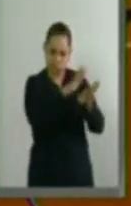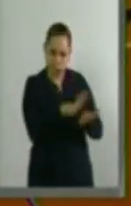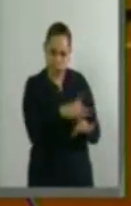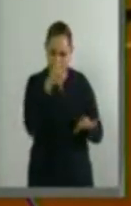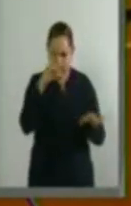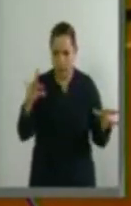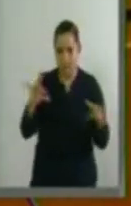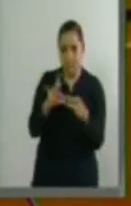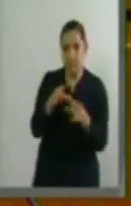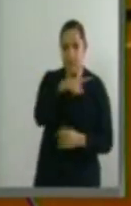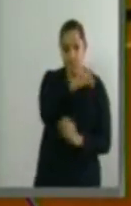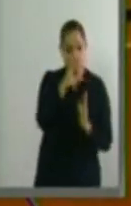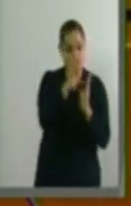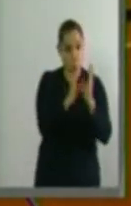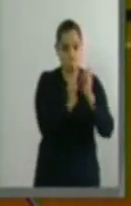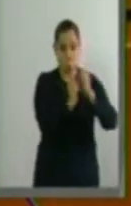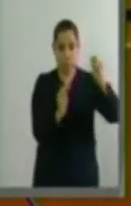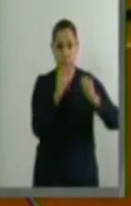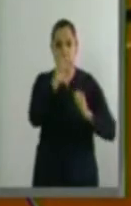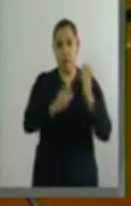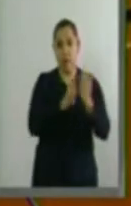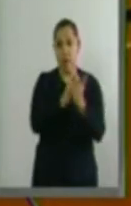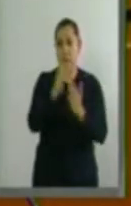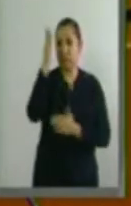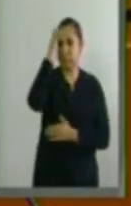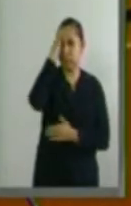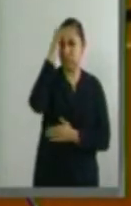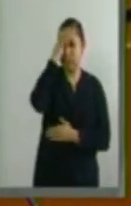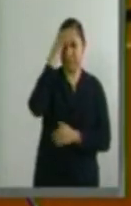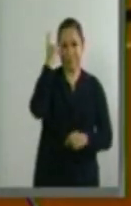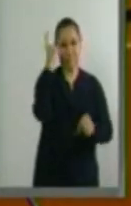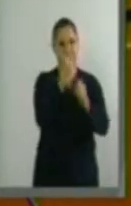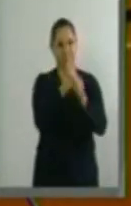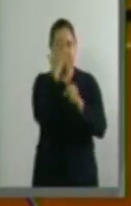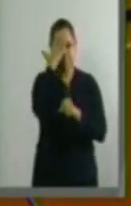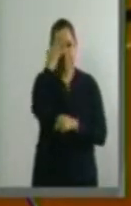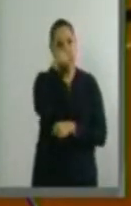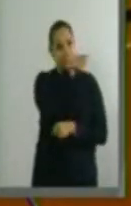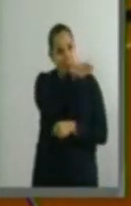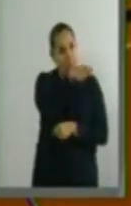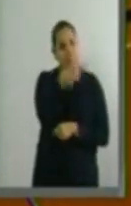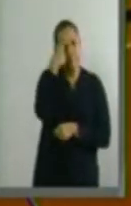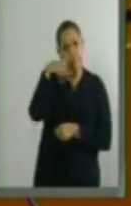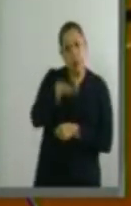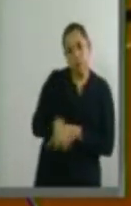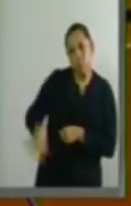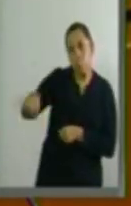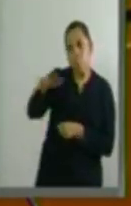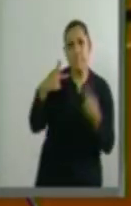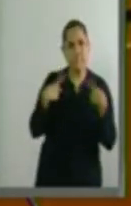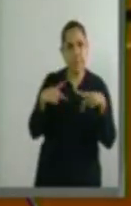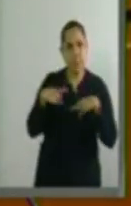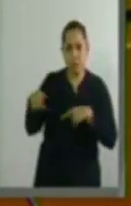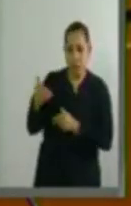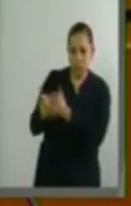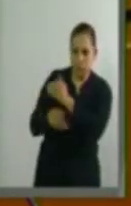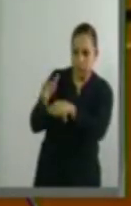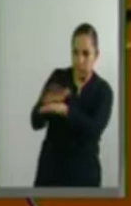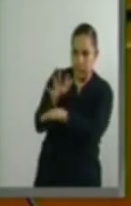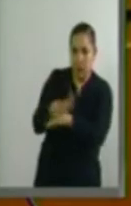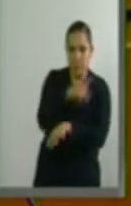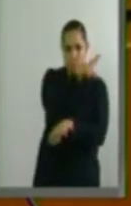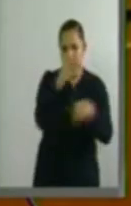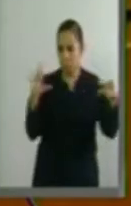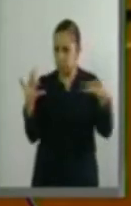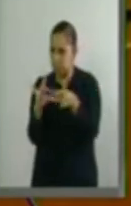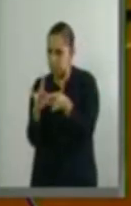debe seguir siendo ese acuerdo entre los mexicanos, que mantenga su carácter social y de avanzada. Si bien